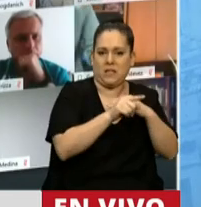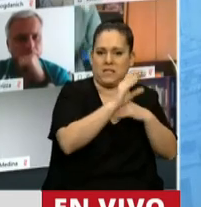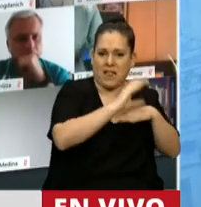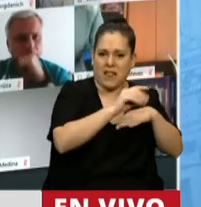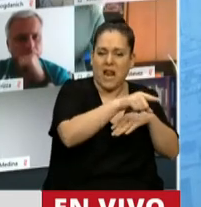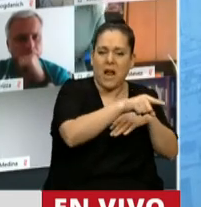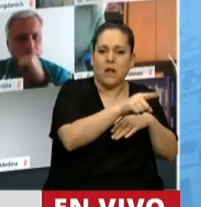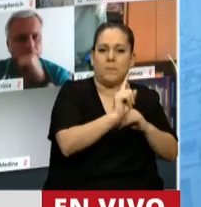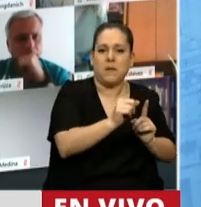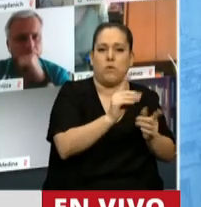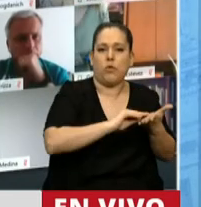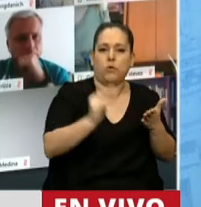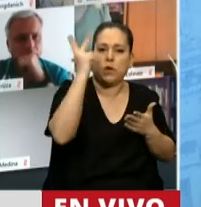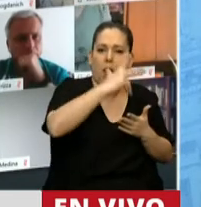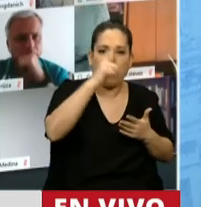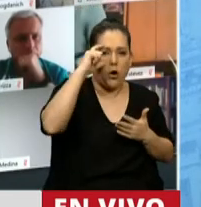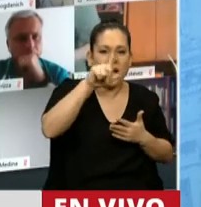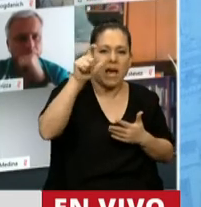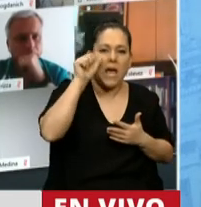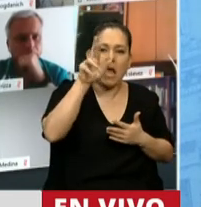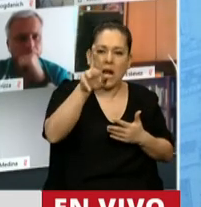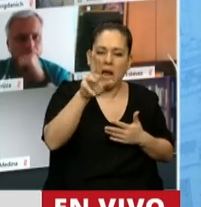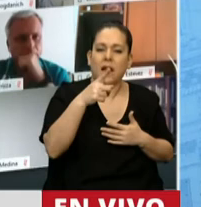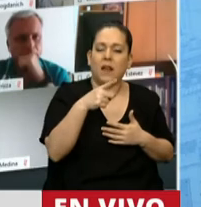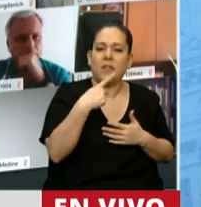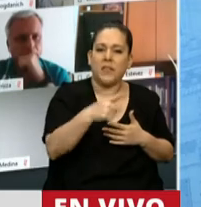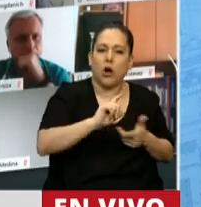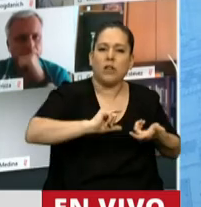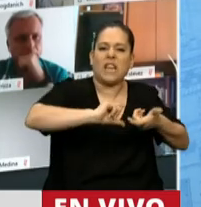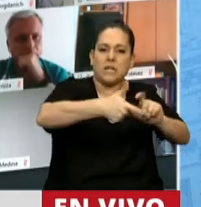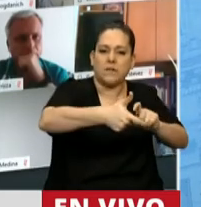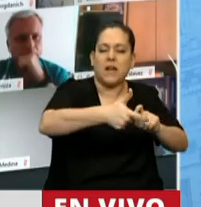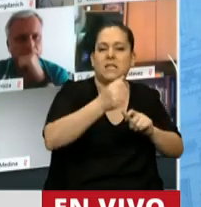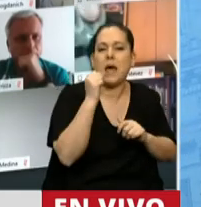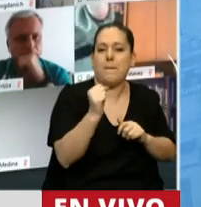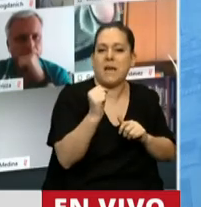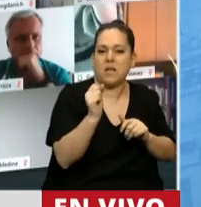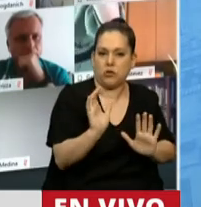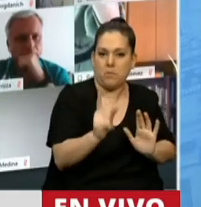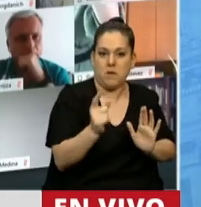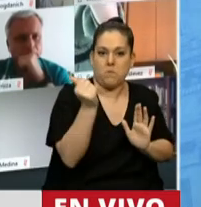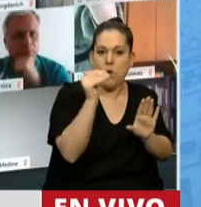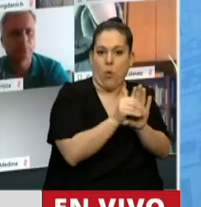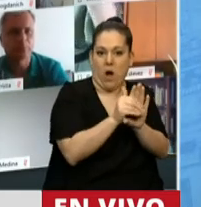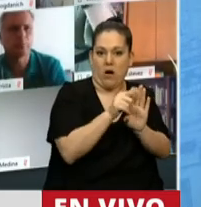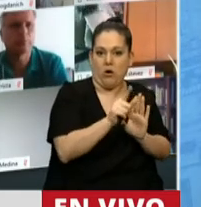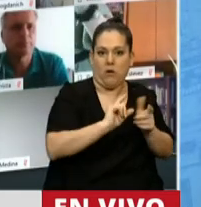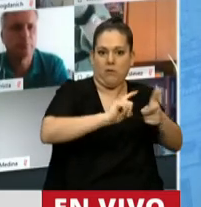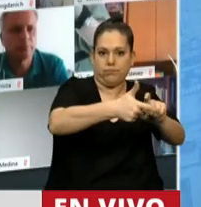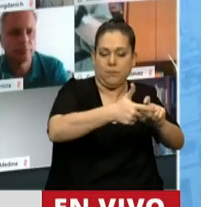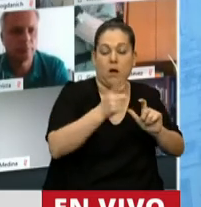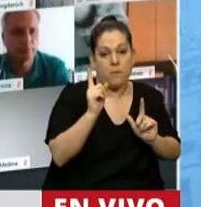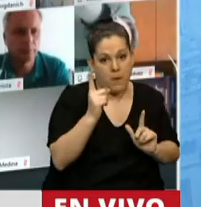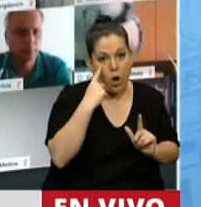el diputado Heller, al límite las transferencias posibles de pesos que puede hacer el Banco Central del Tesoro. Pero cuidado, acá